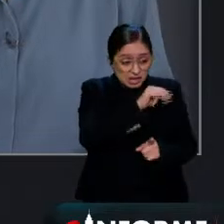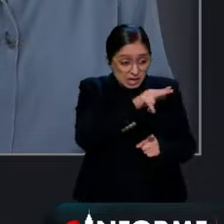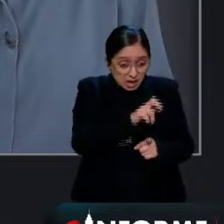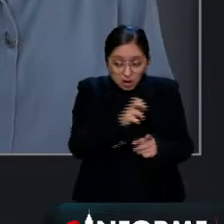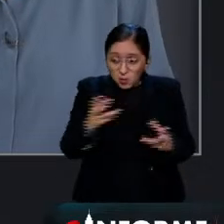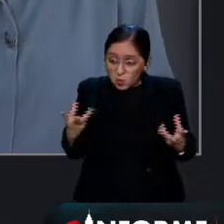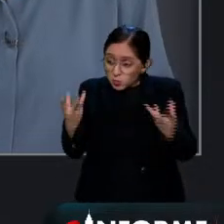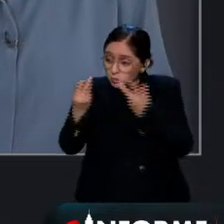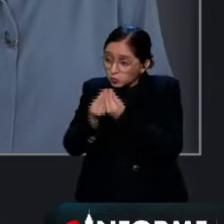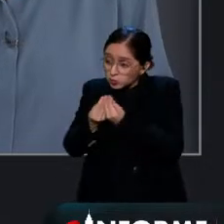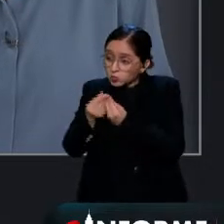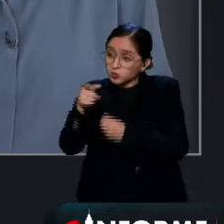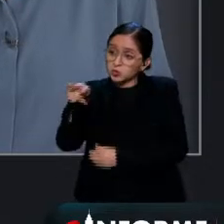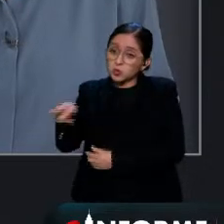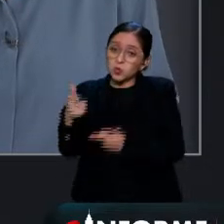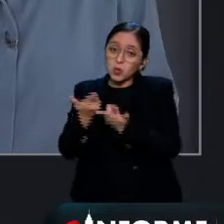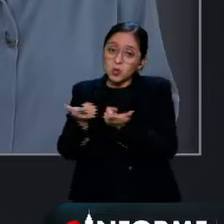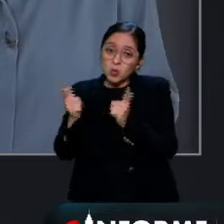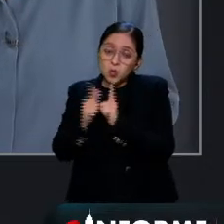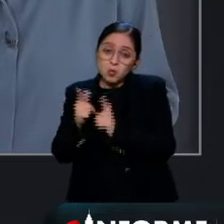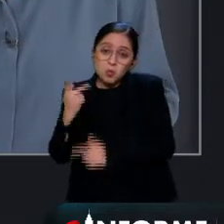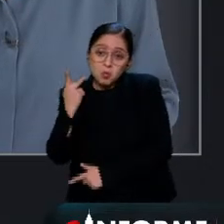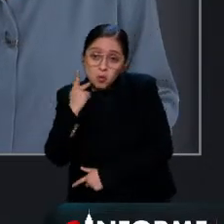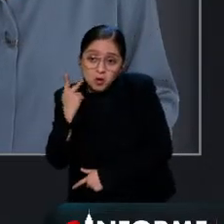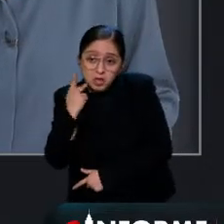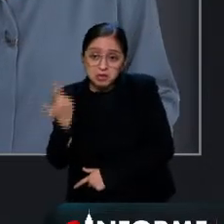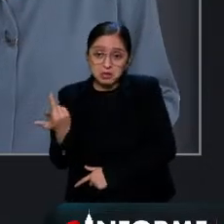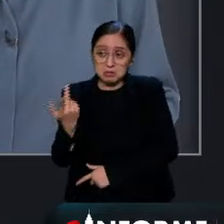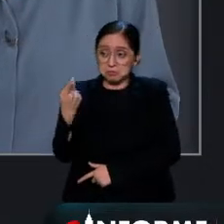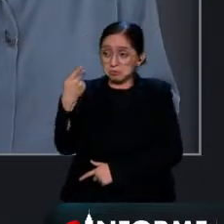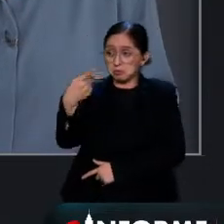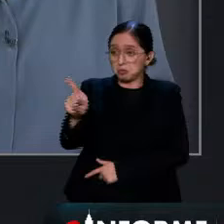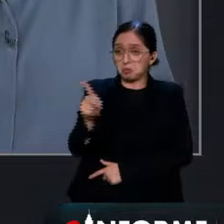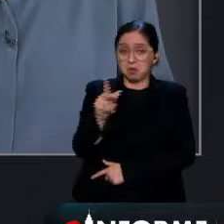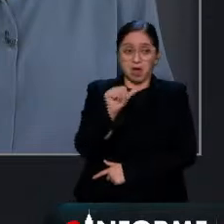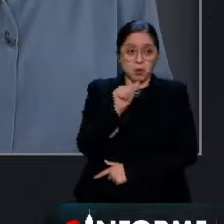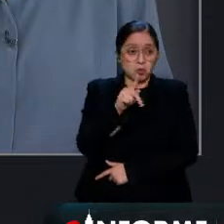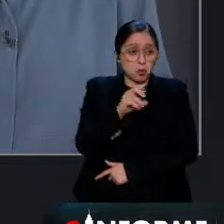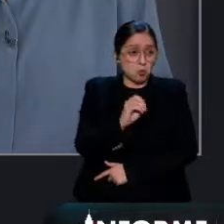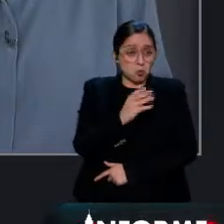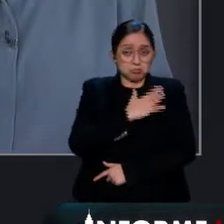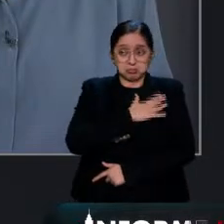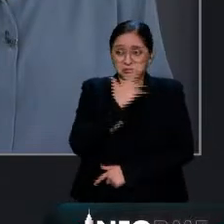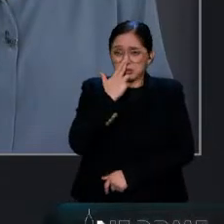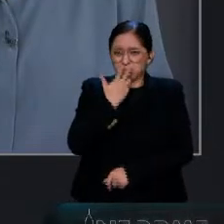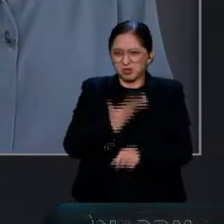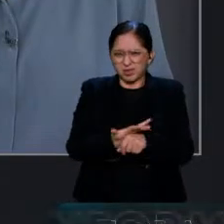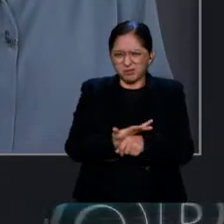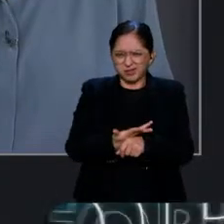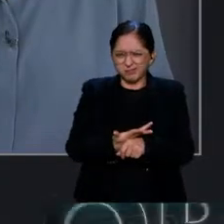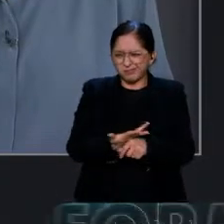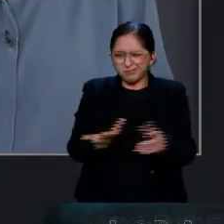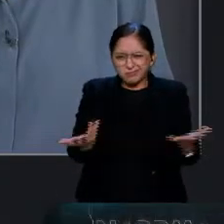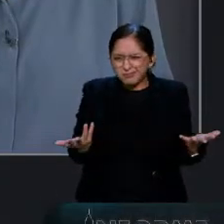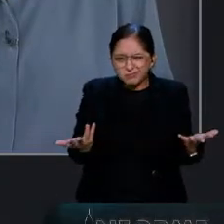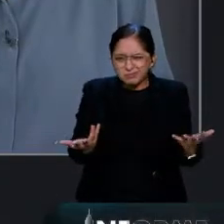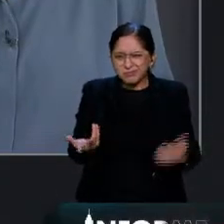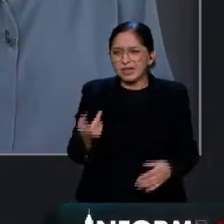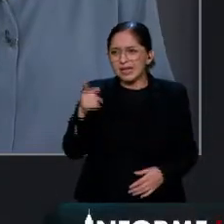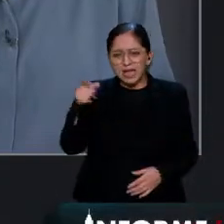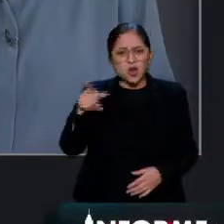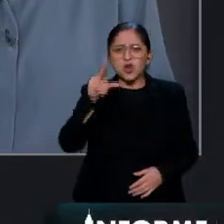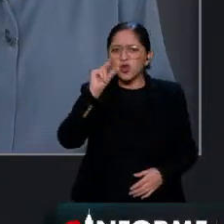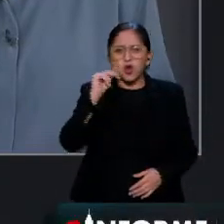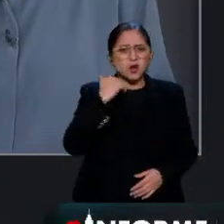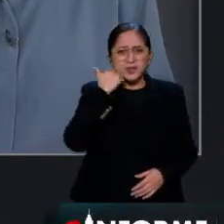autónomo electoral y pues quisiéramos preguntarle esta noche, pues no de eso se trata justo de evitar que se